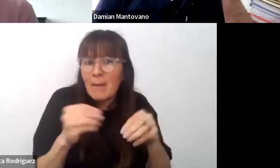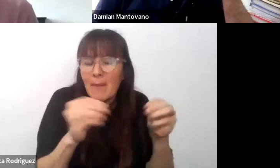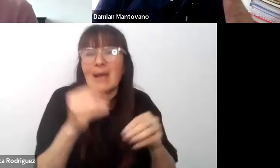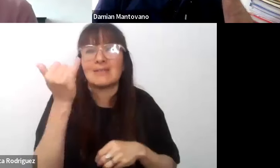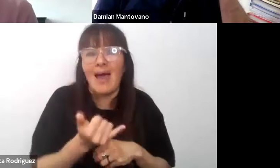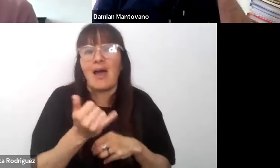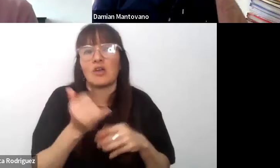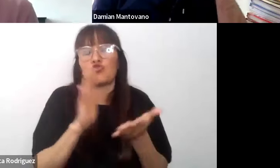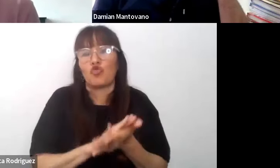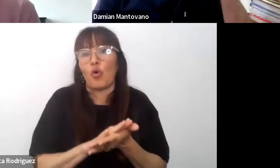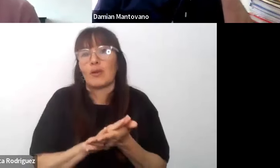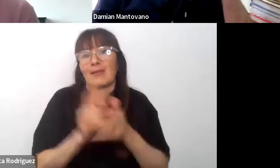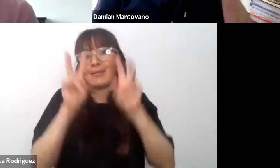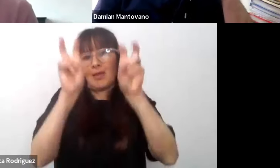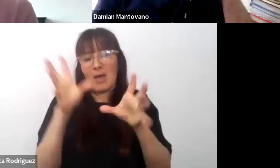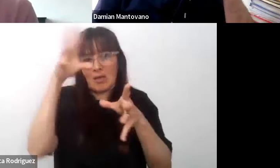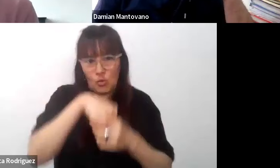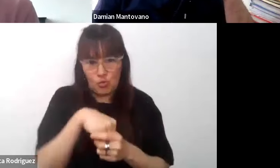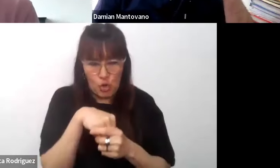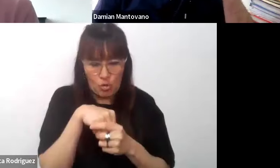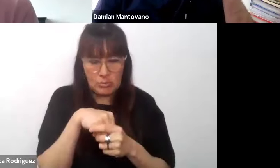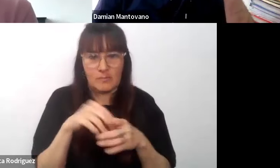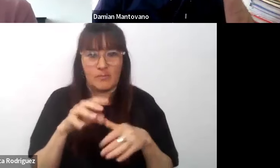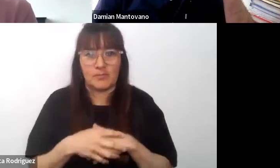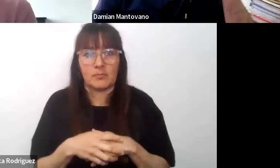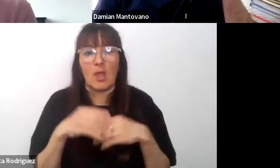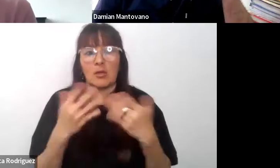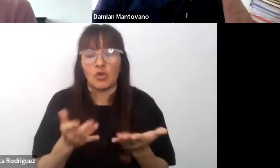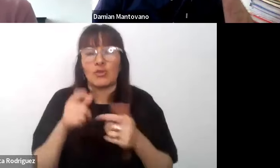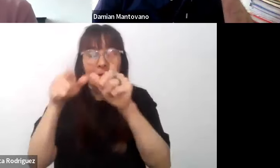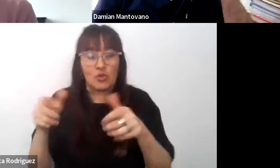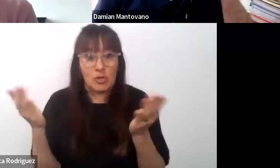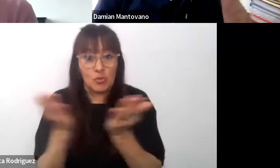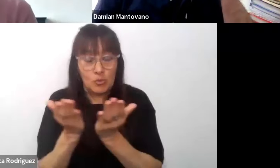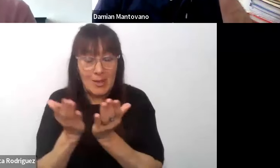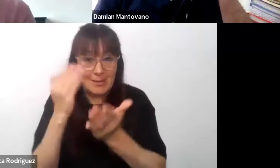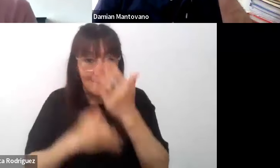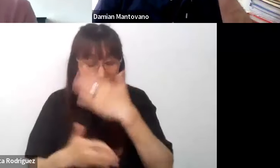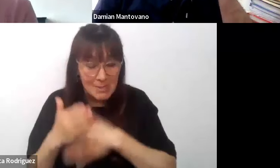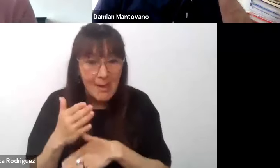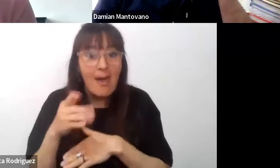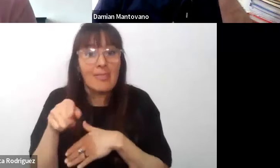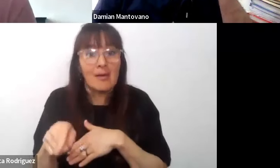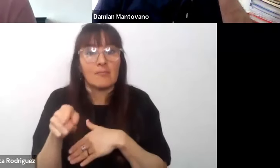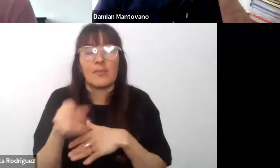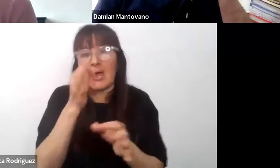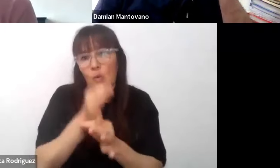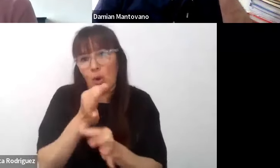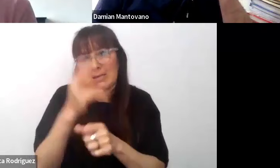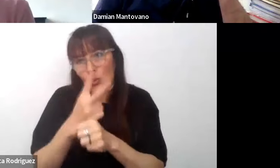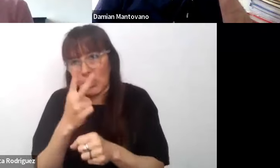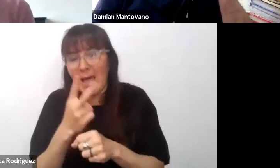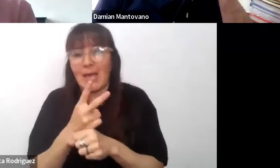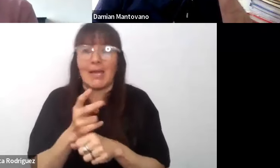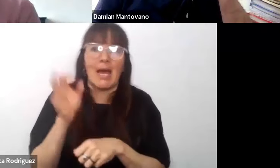visión de los incluidos es decir los alumnos que están en la escuela secundaria o en la escuela